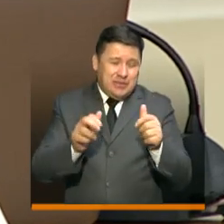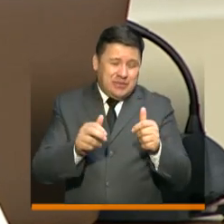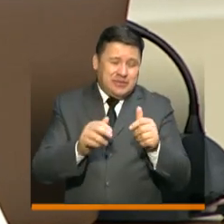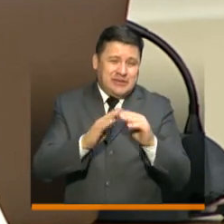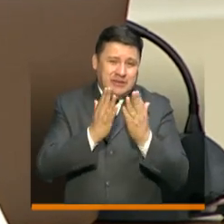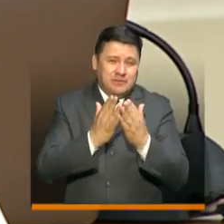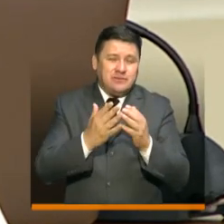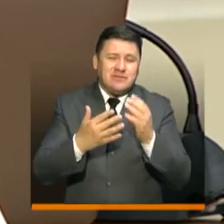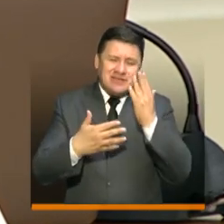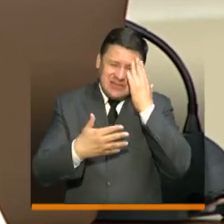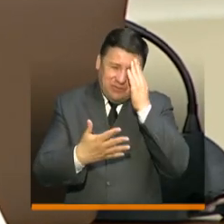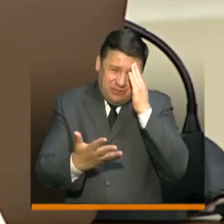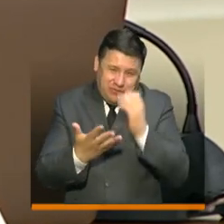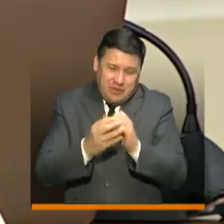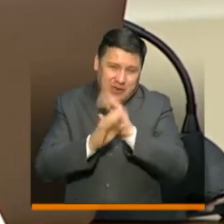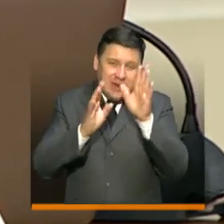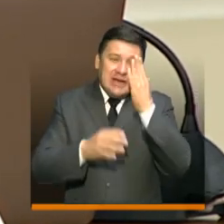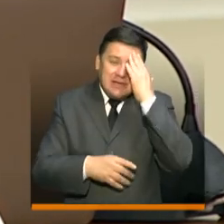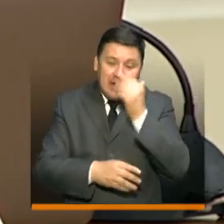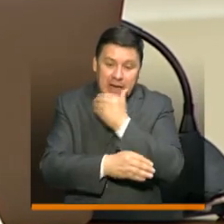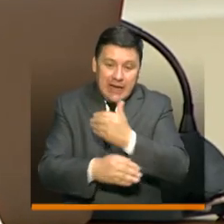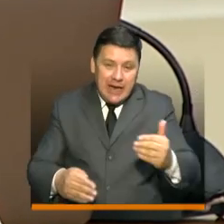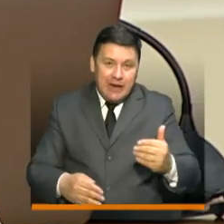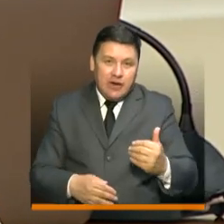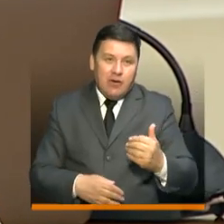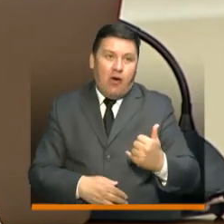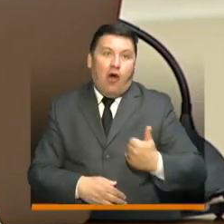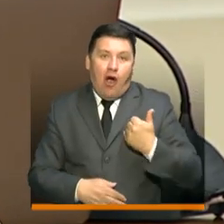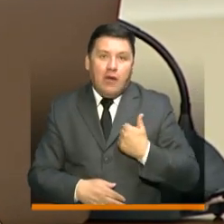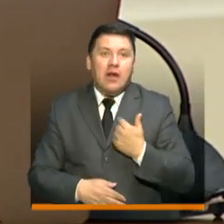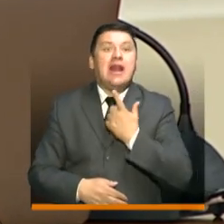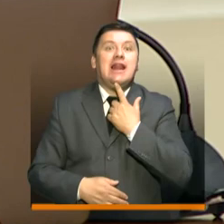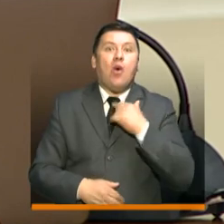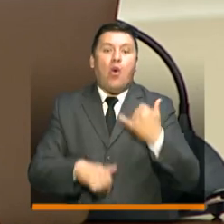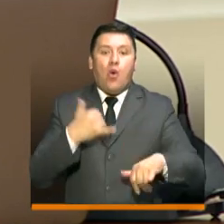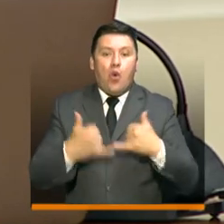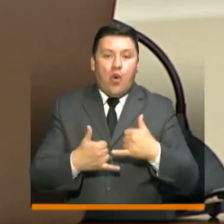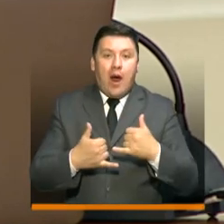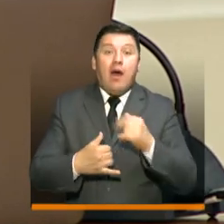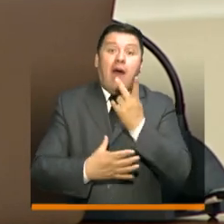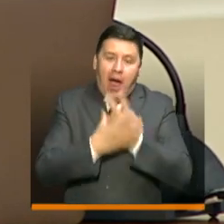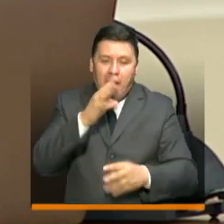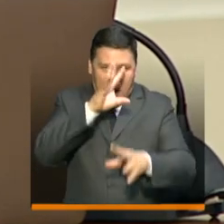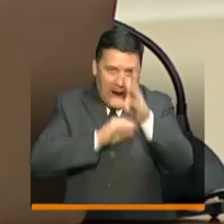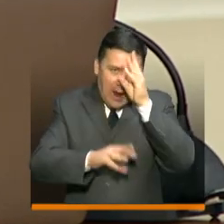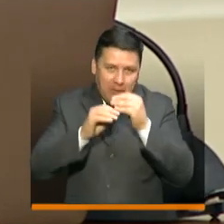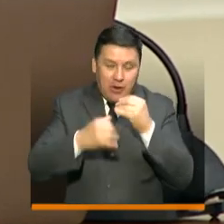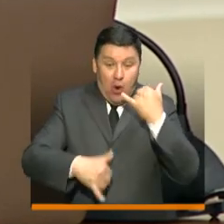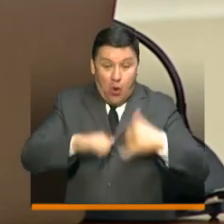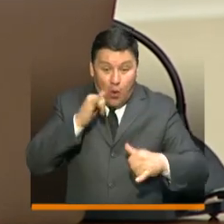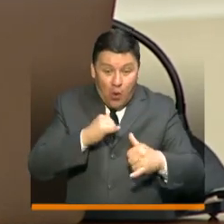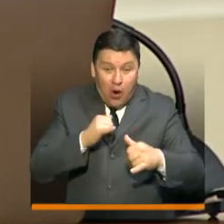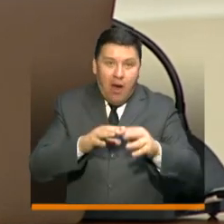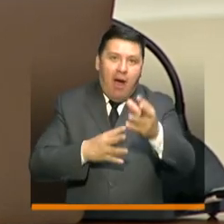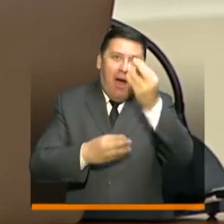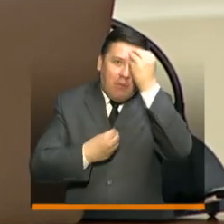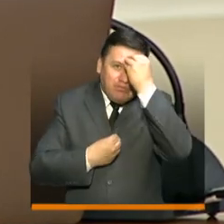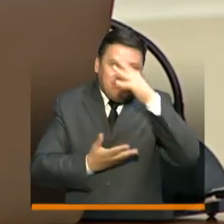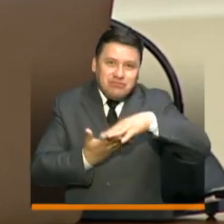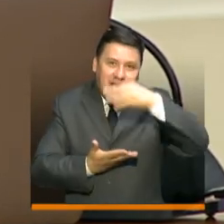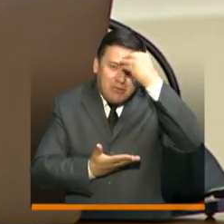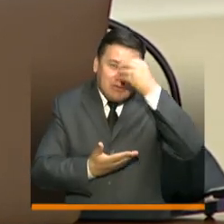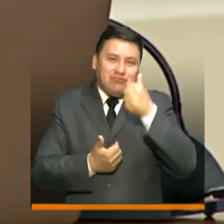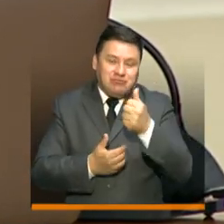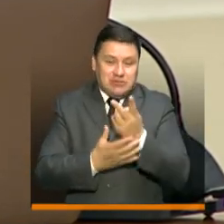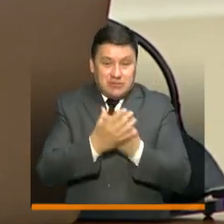es un videojuego, sabemos que los niños y los jóvenes lo disfrutan y podemos aprender, obviamente, jugando, disfrutando y contarles que